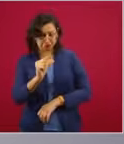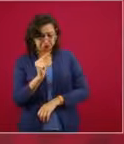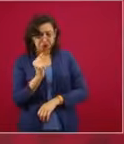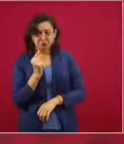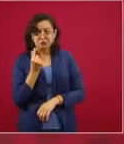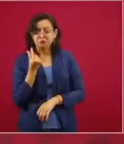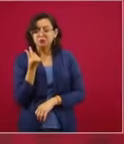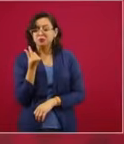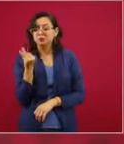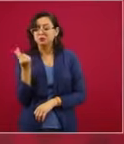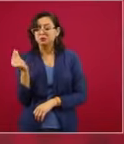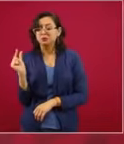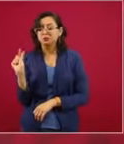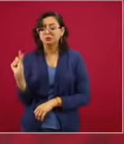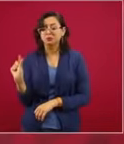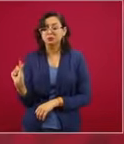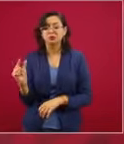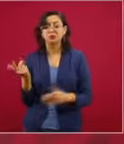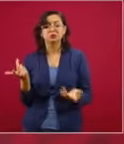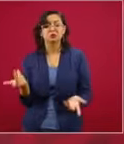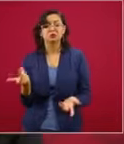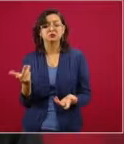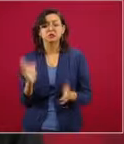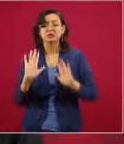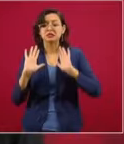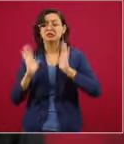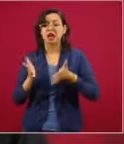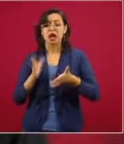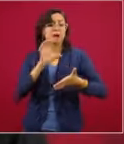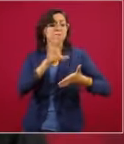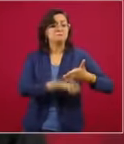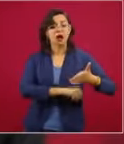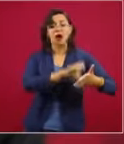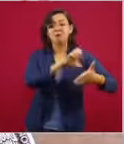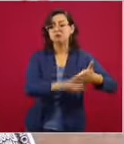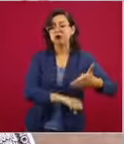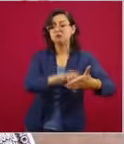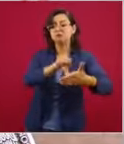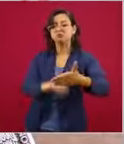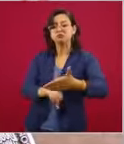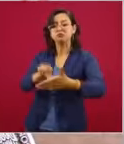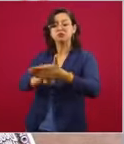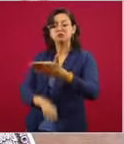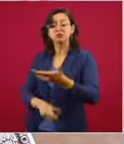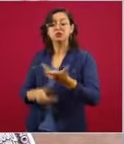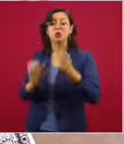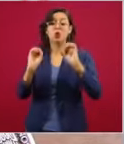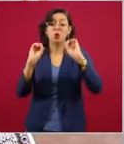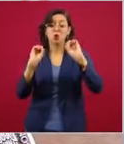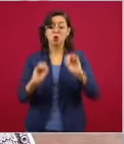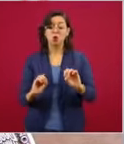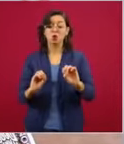o llega con moche, o la autoridad